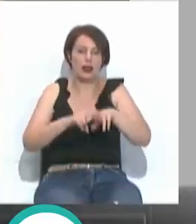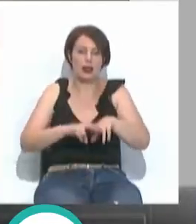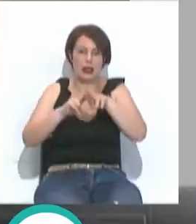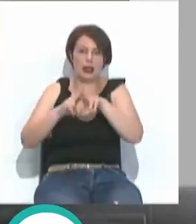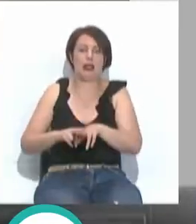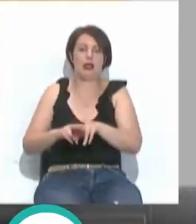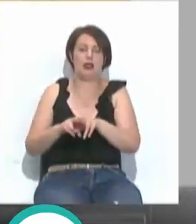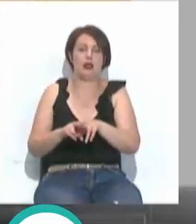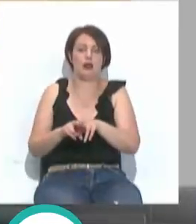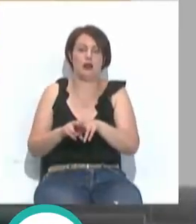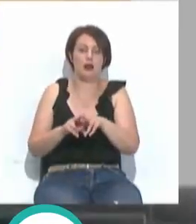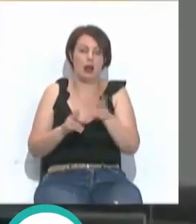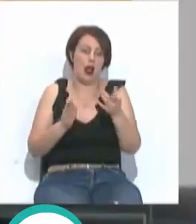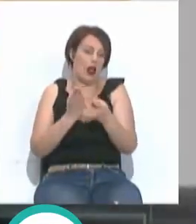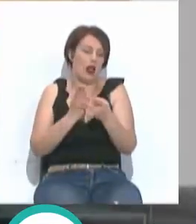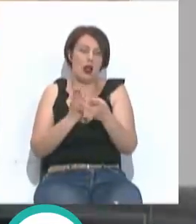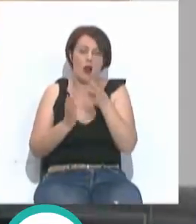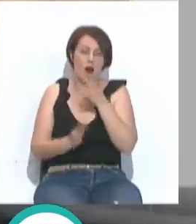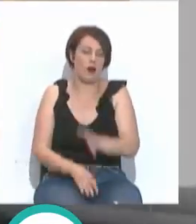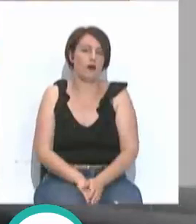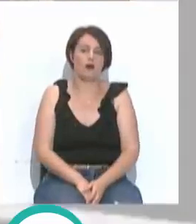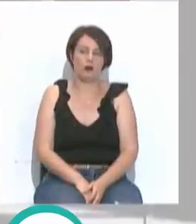de la calidad del agua.